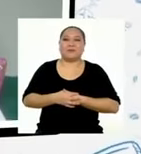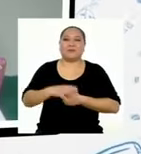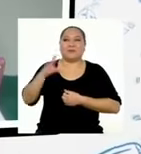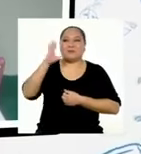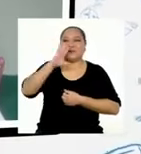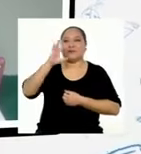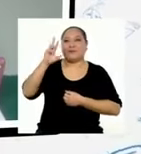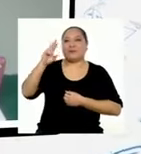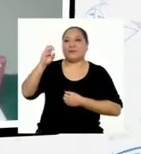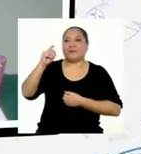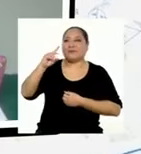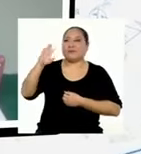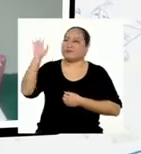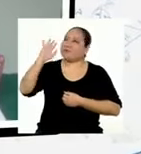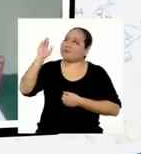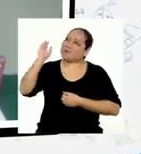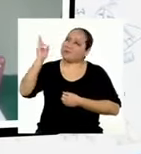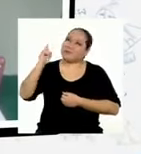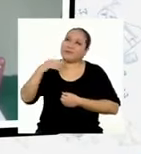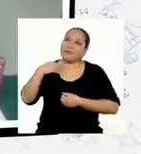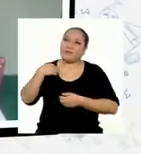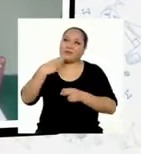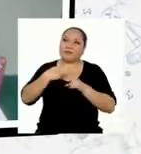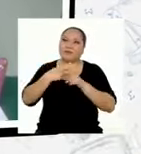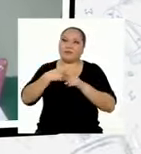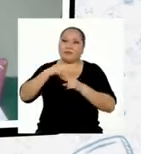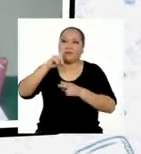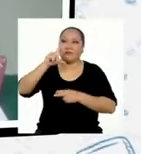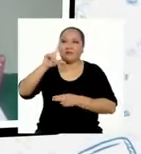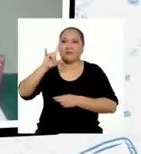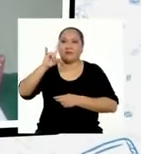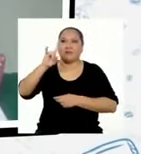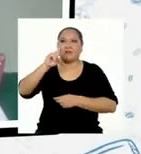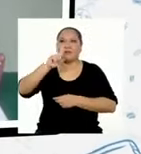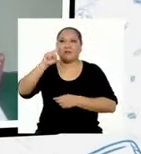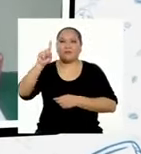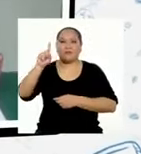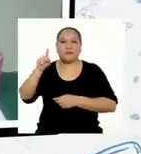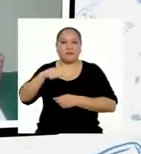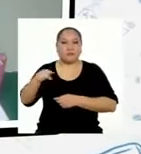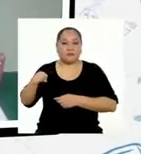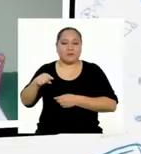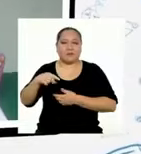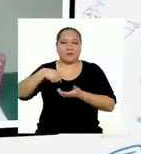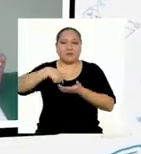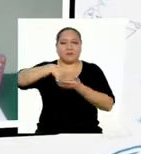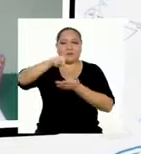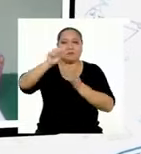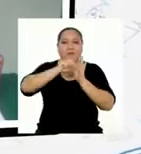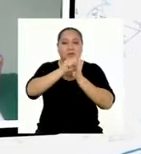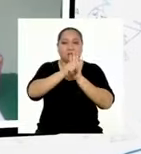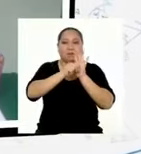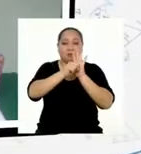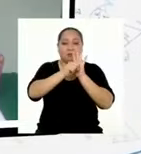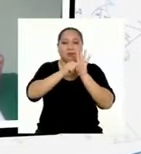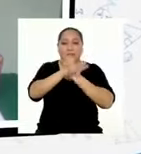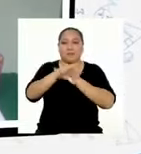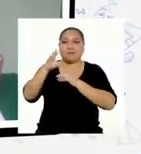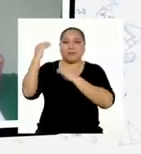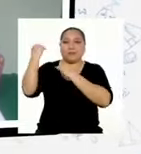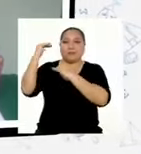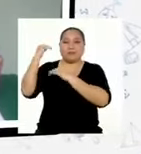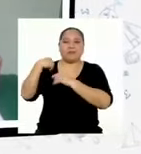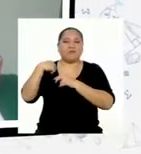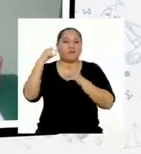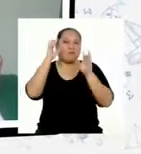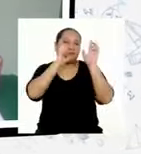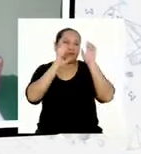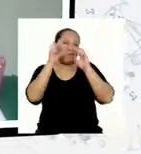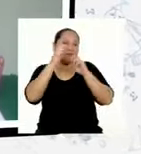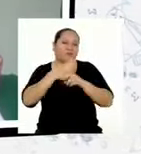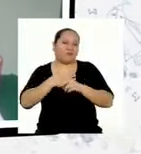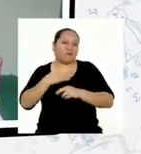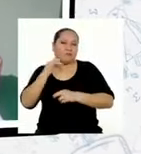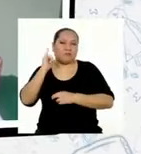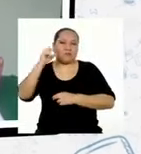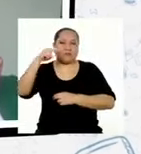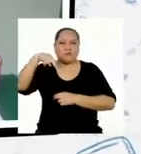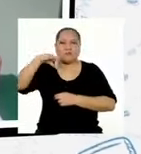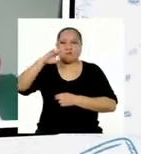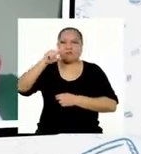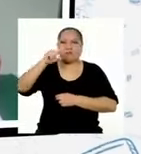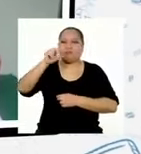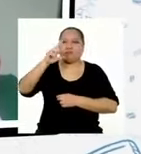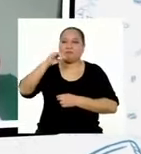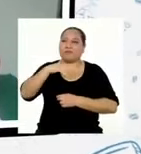Hola, Rodrigo. Hola, profesora. Mi nombre es Luz y envíe este video de Cepure. Tenía algunas dudas sobre mi infografía, por eso les quería preguntar.